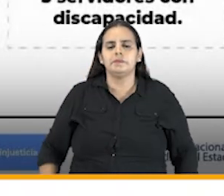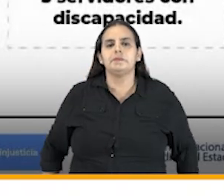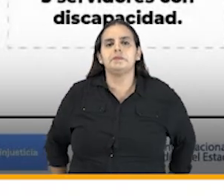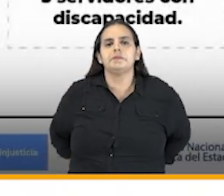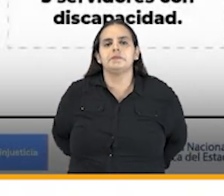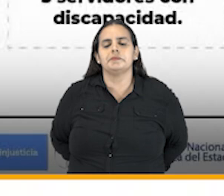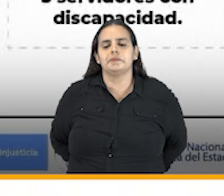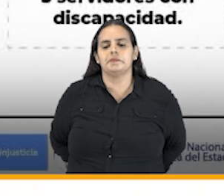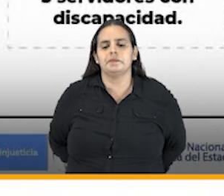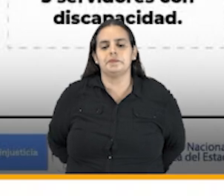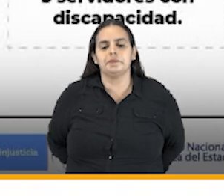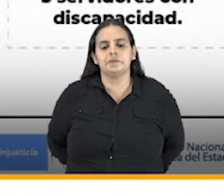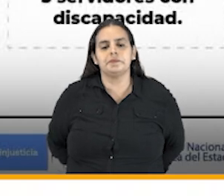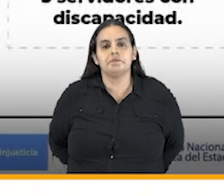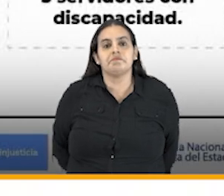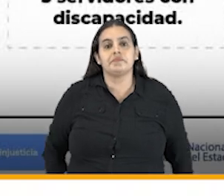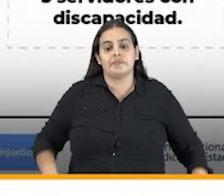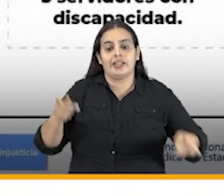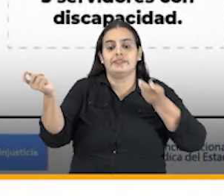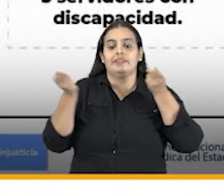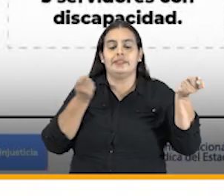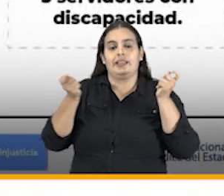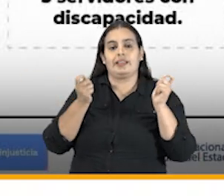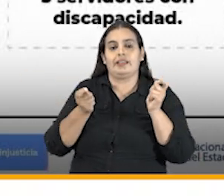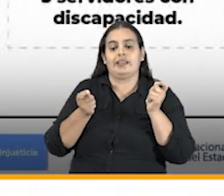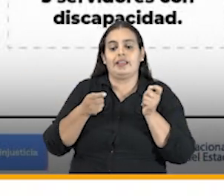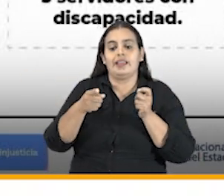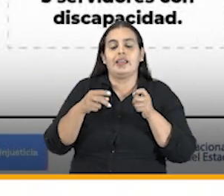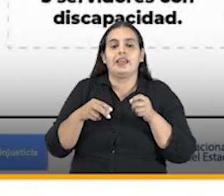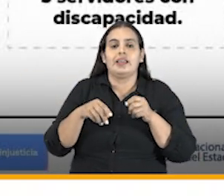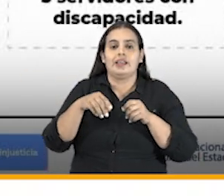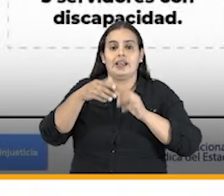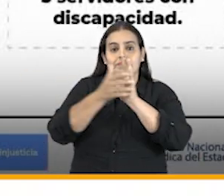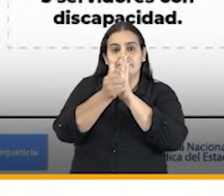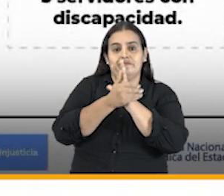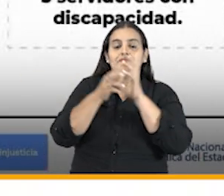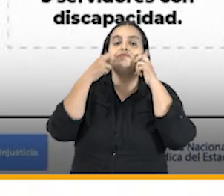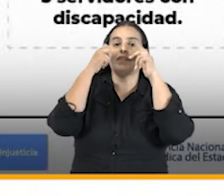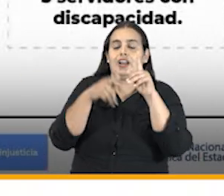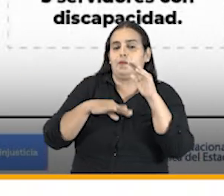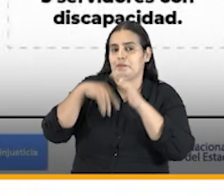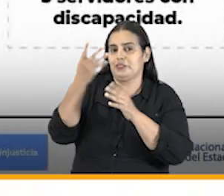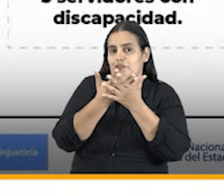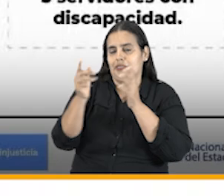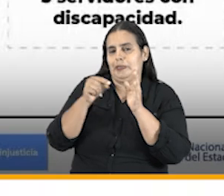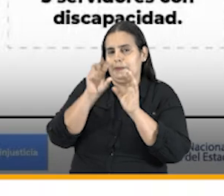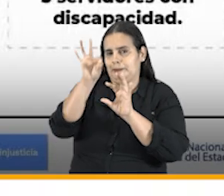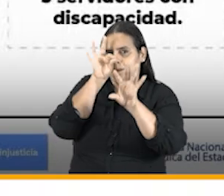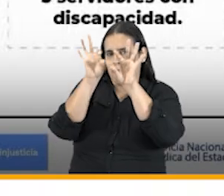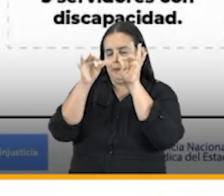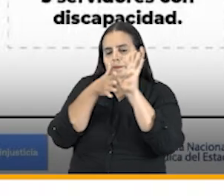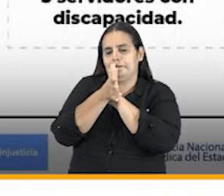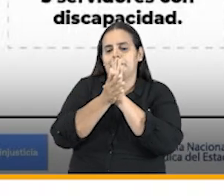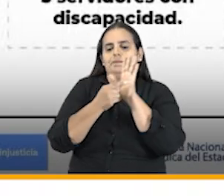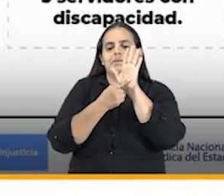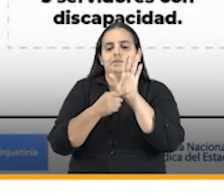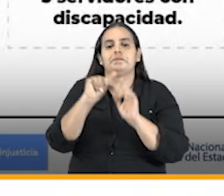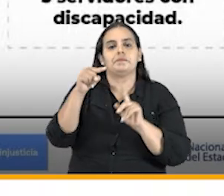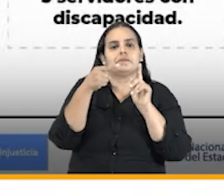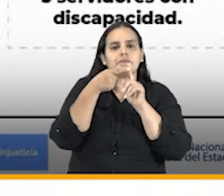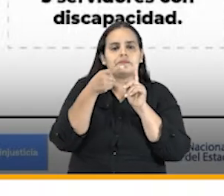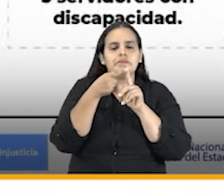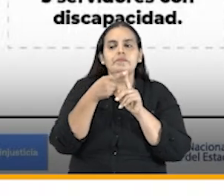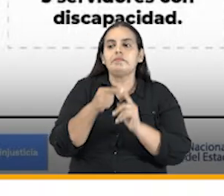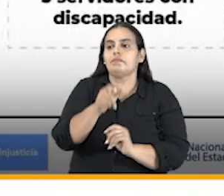en cuanto a la gestión estratégica del talento humano hay varias cosas que resaltar la primera de ellas pues que la